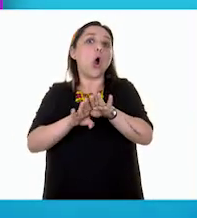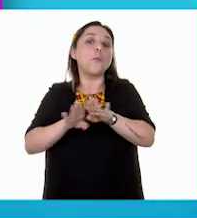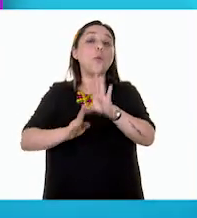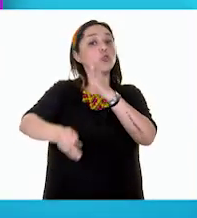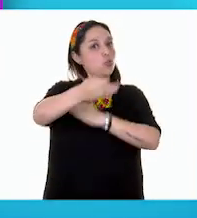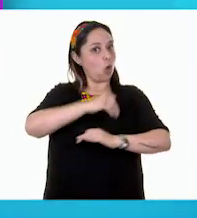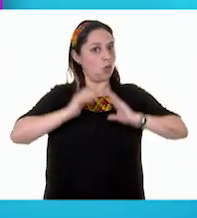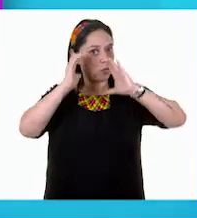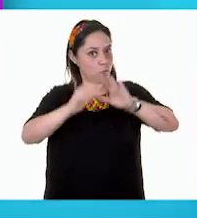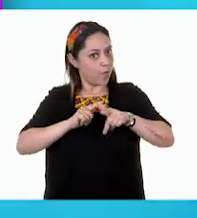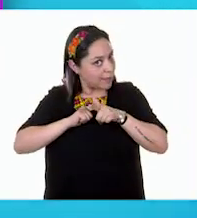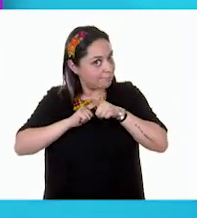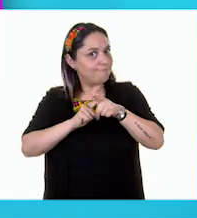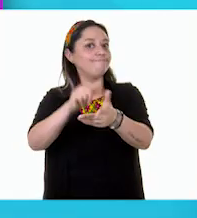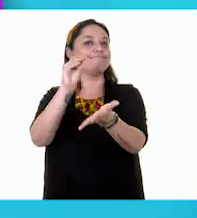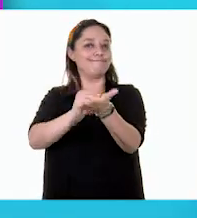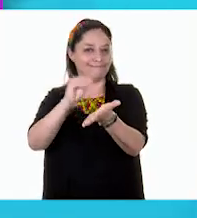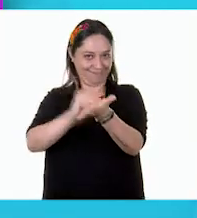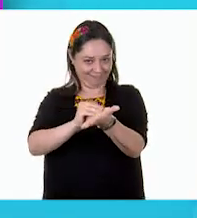a los otros.